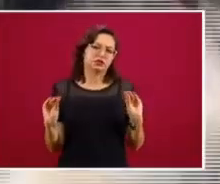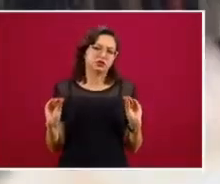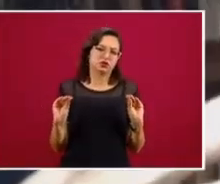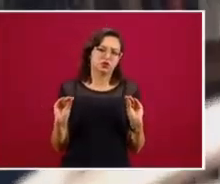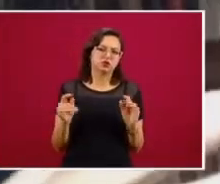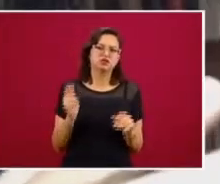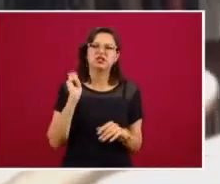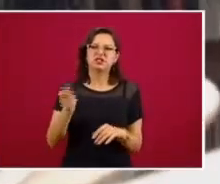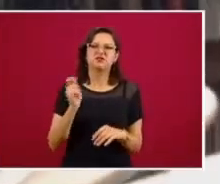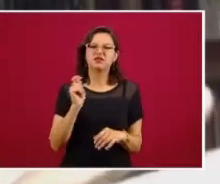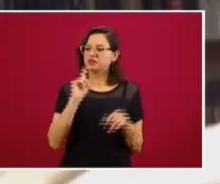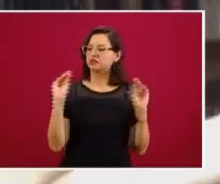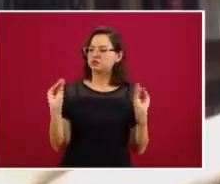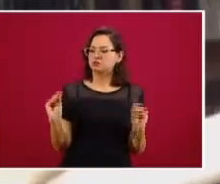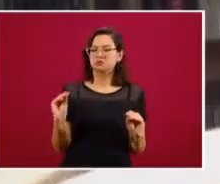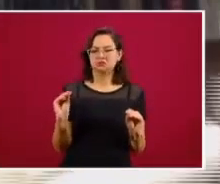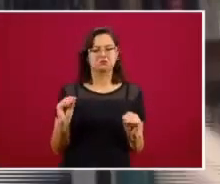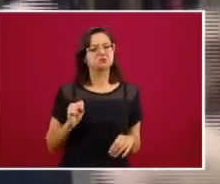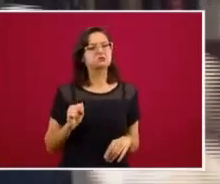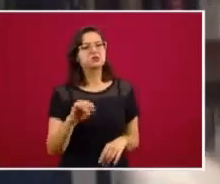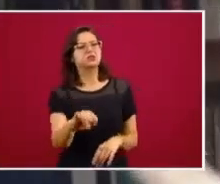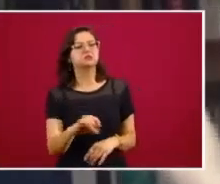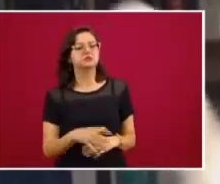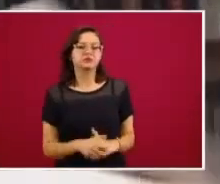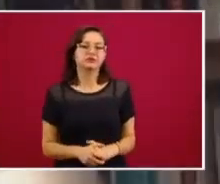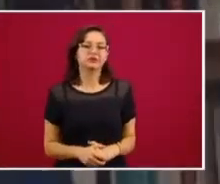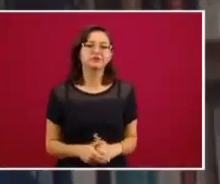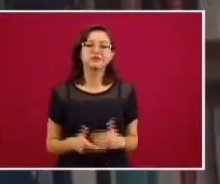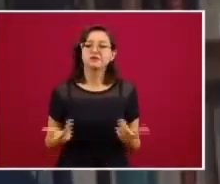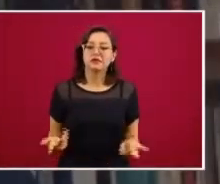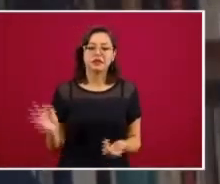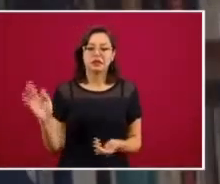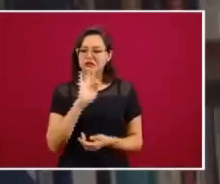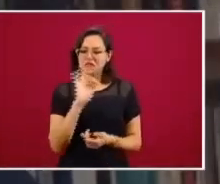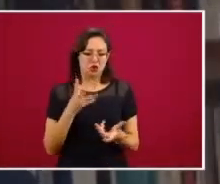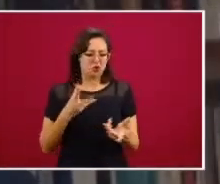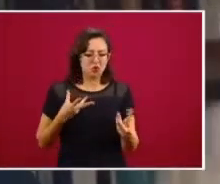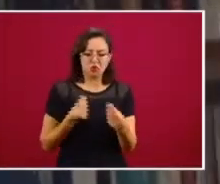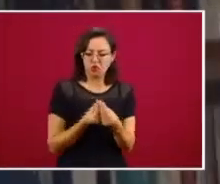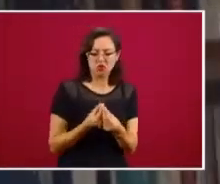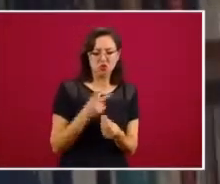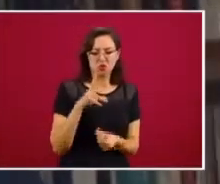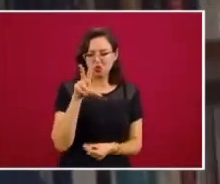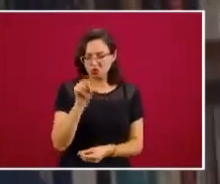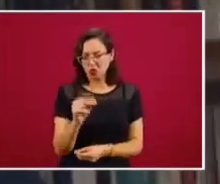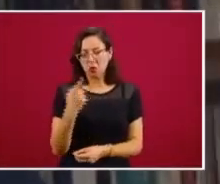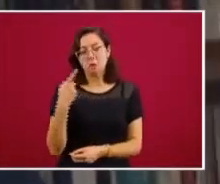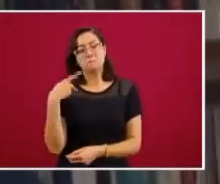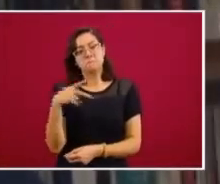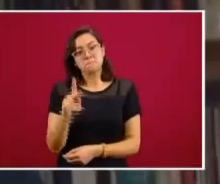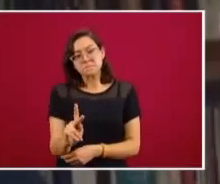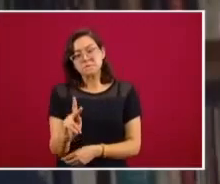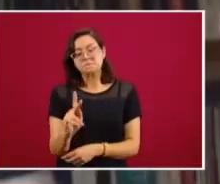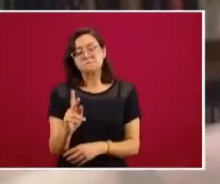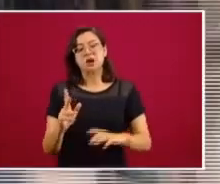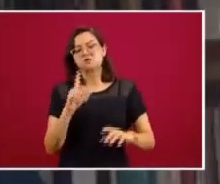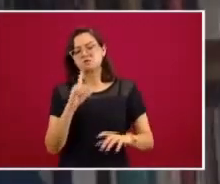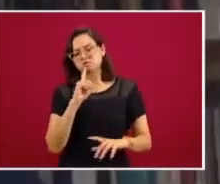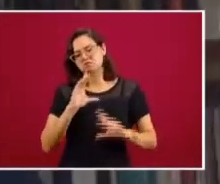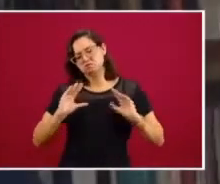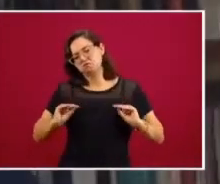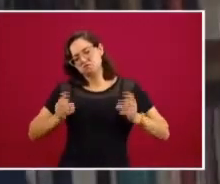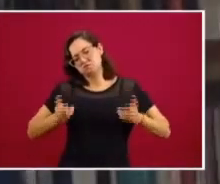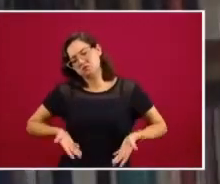apoyarán sin objeción, aunque no lo hagan propio, si la resolución se adopta, es